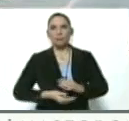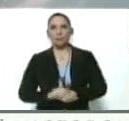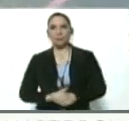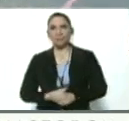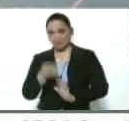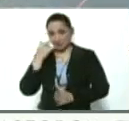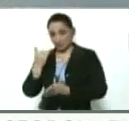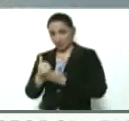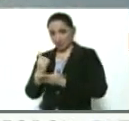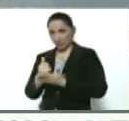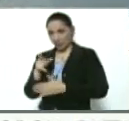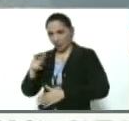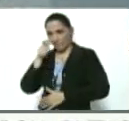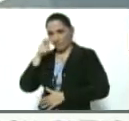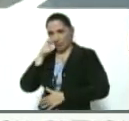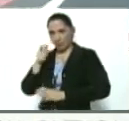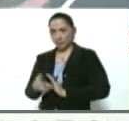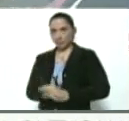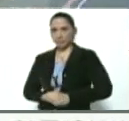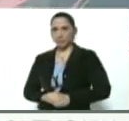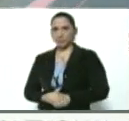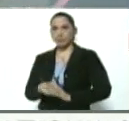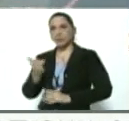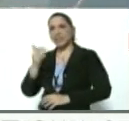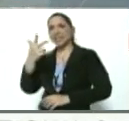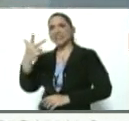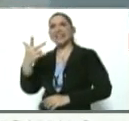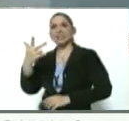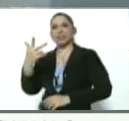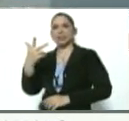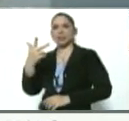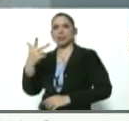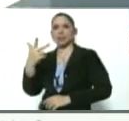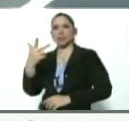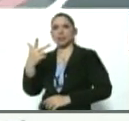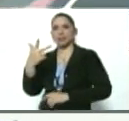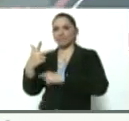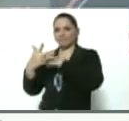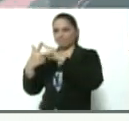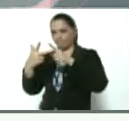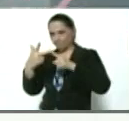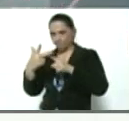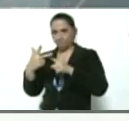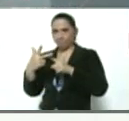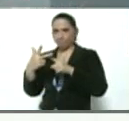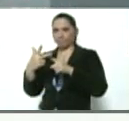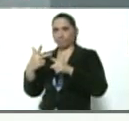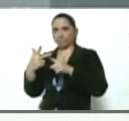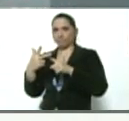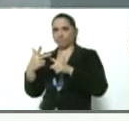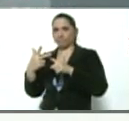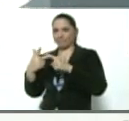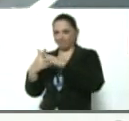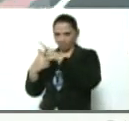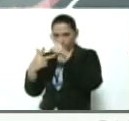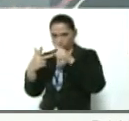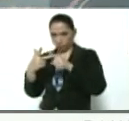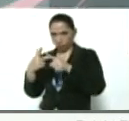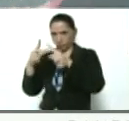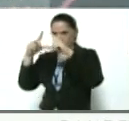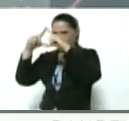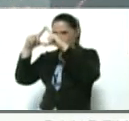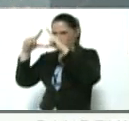fíjense, en esta operación hay como tres patas de la mesa, tres aristas del